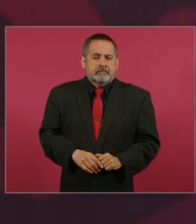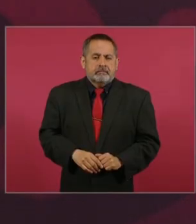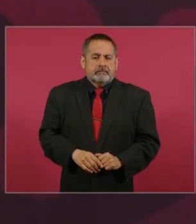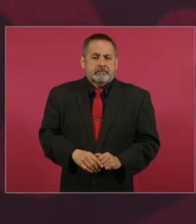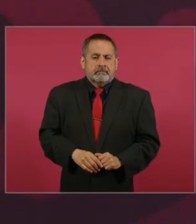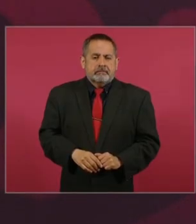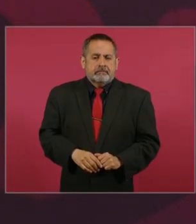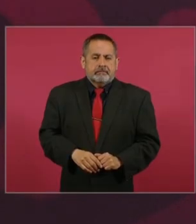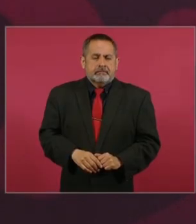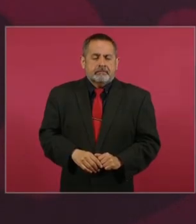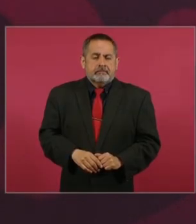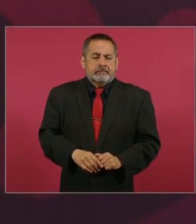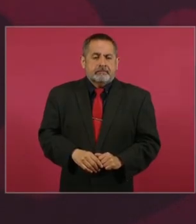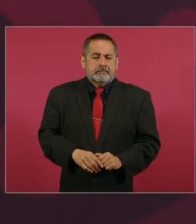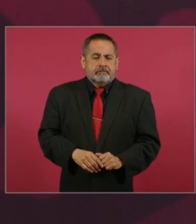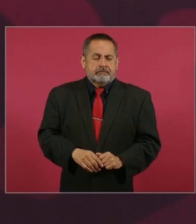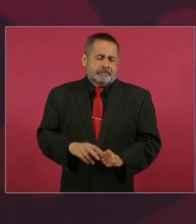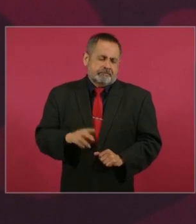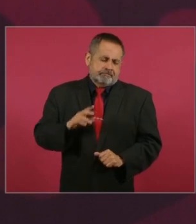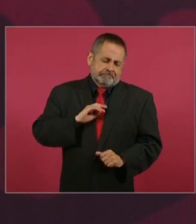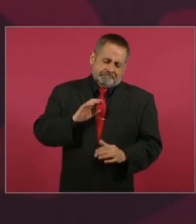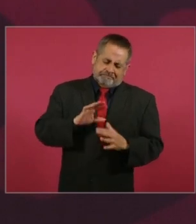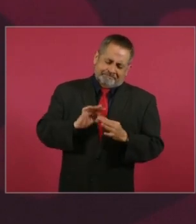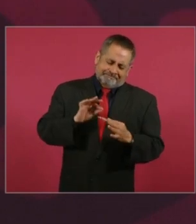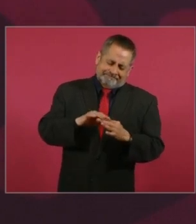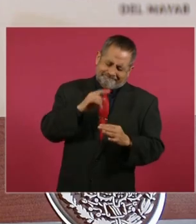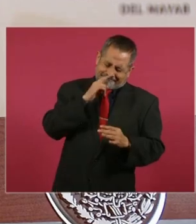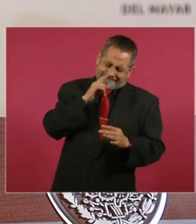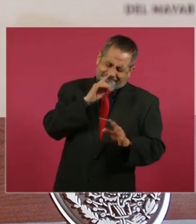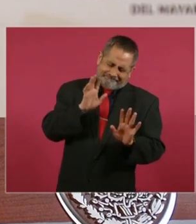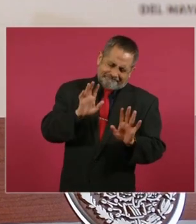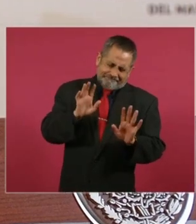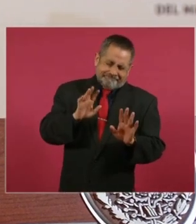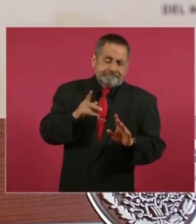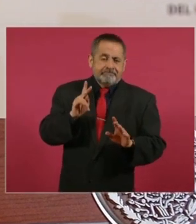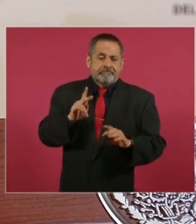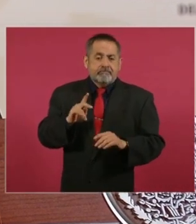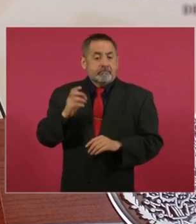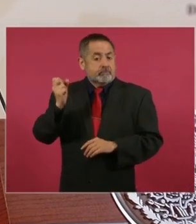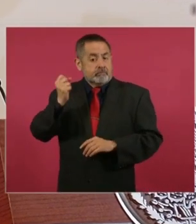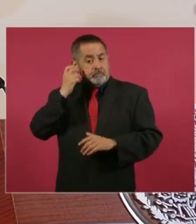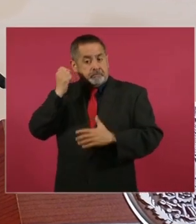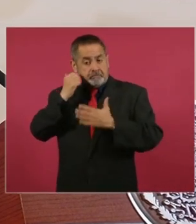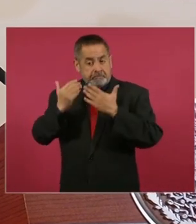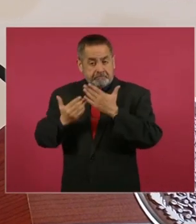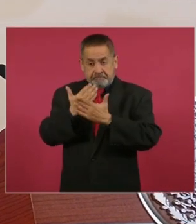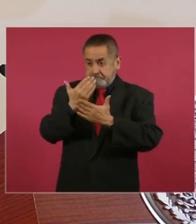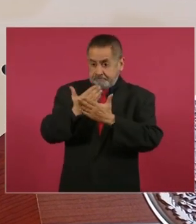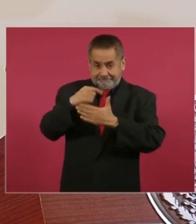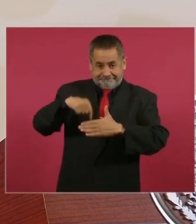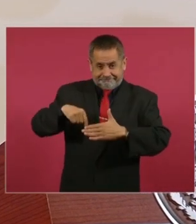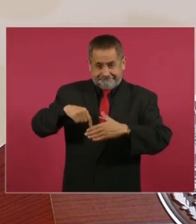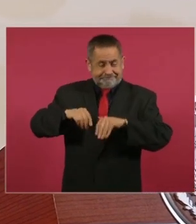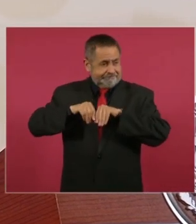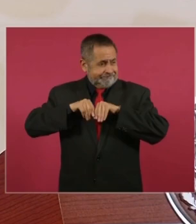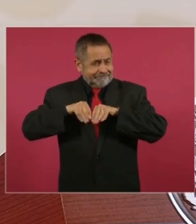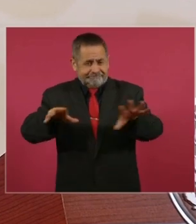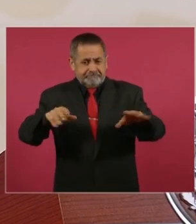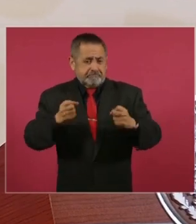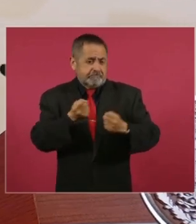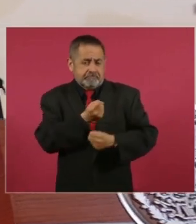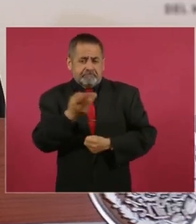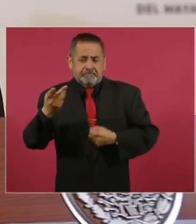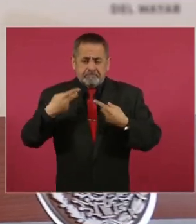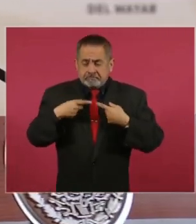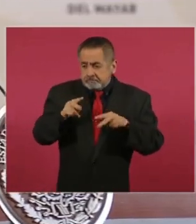tirar aceite, pero la mañanera la ven muchos y